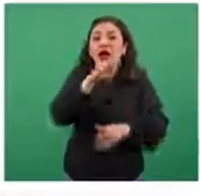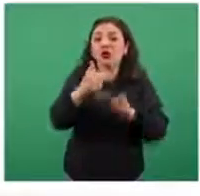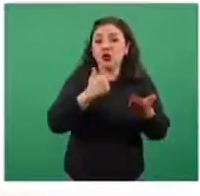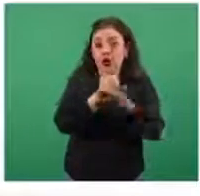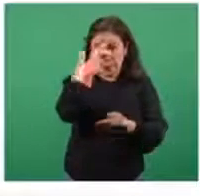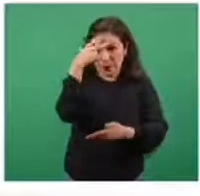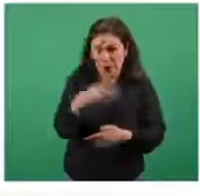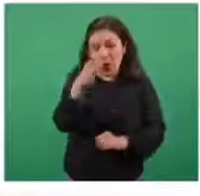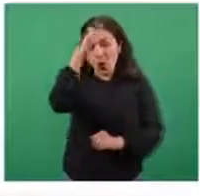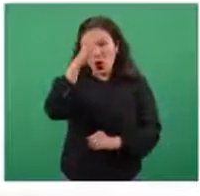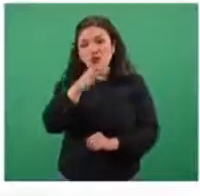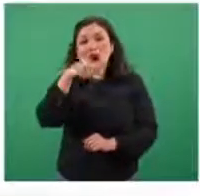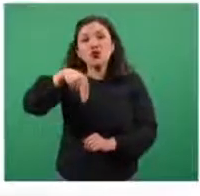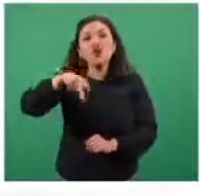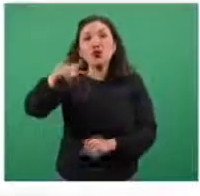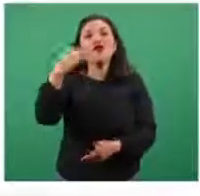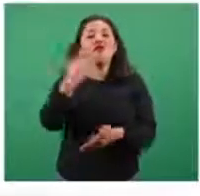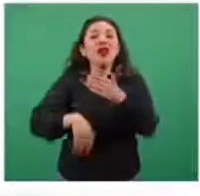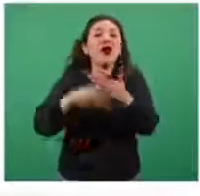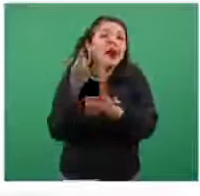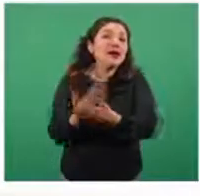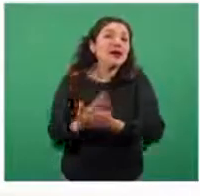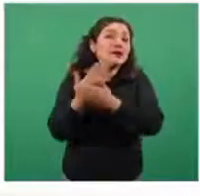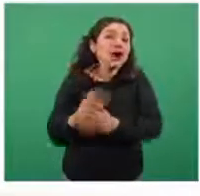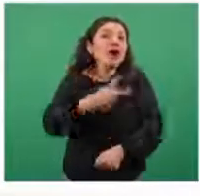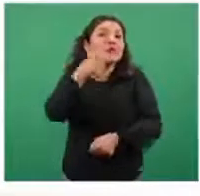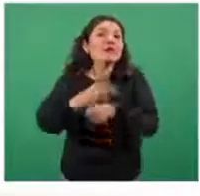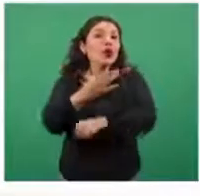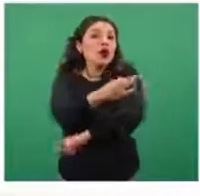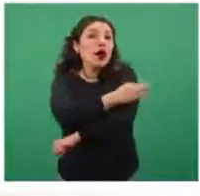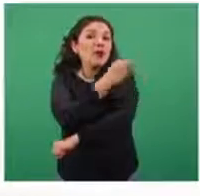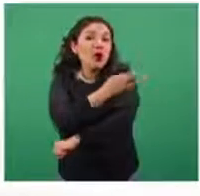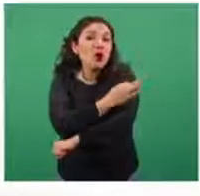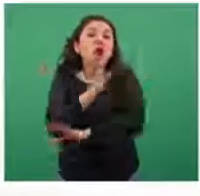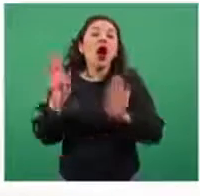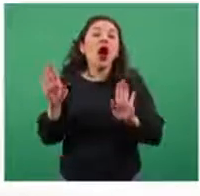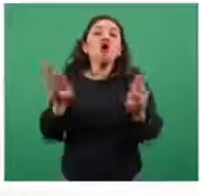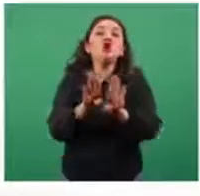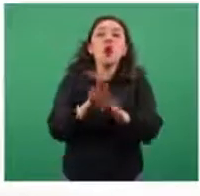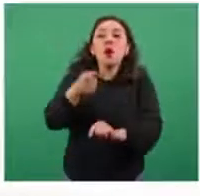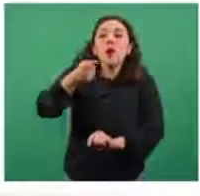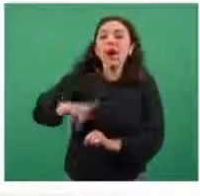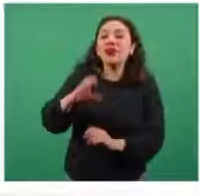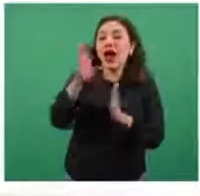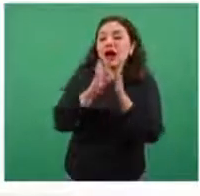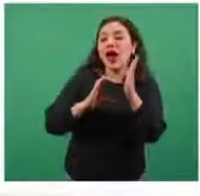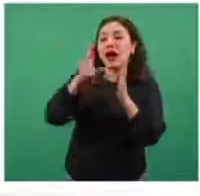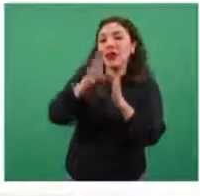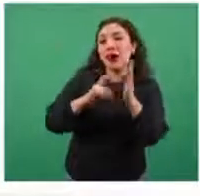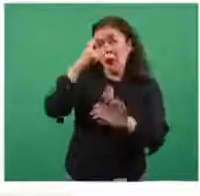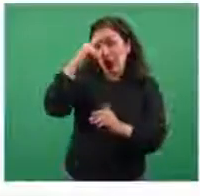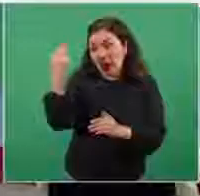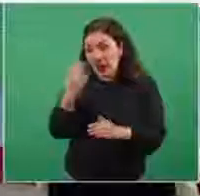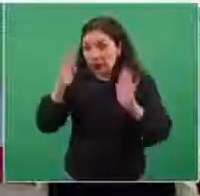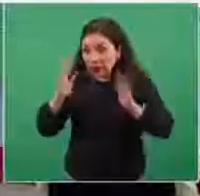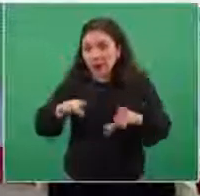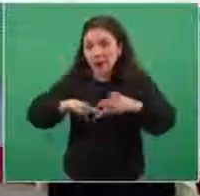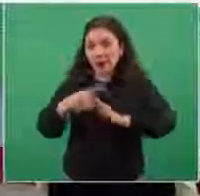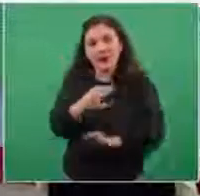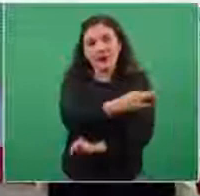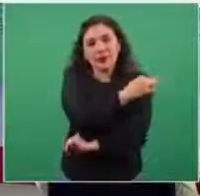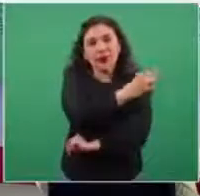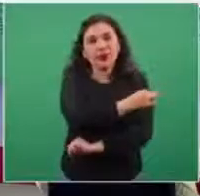en espera de la aplicación de segunda dosis, insisto, conforme el calendario de aplicación lo requiere. La siguiente,